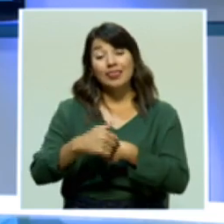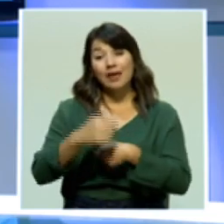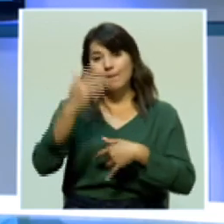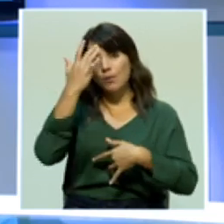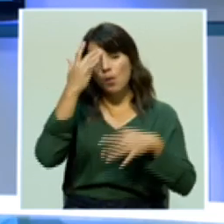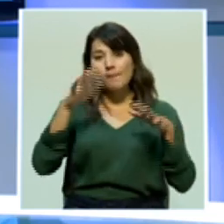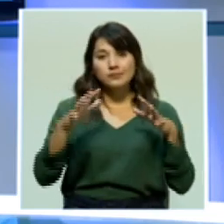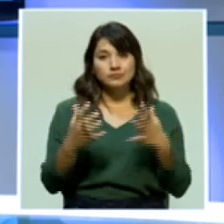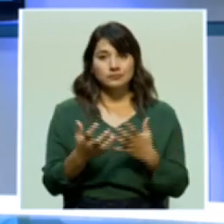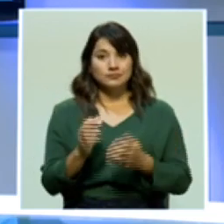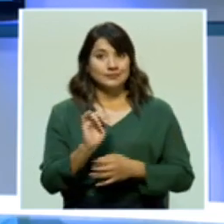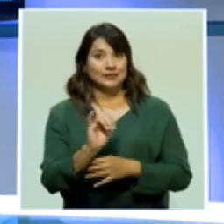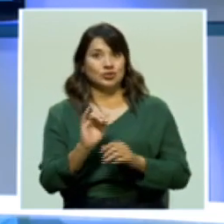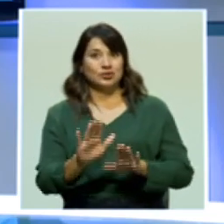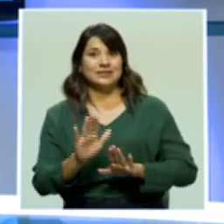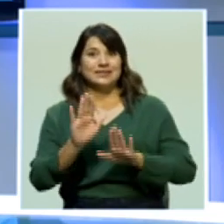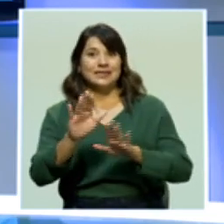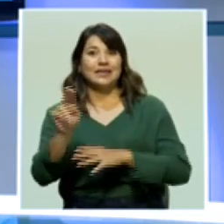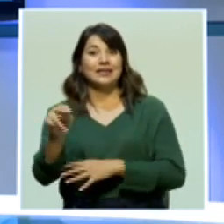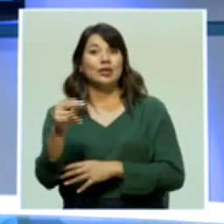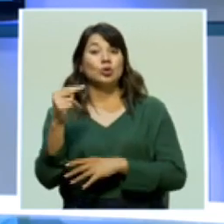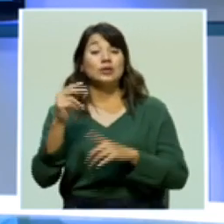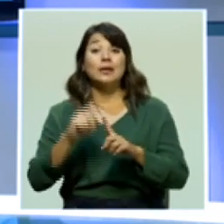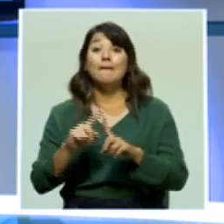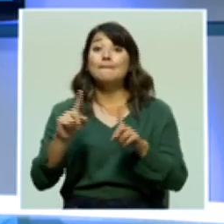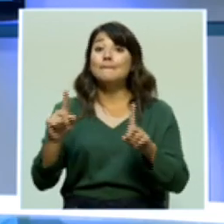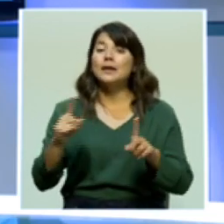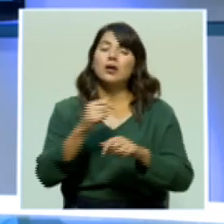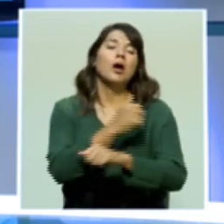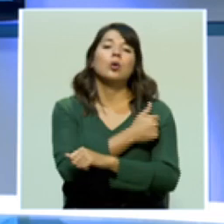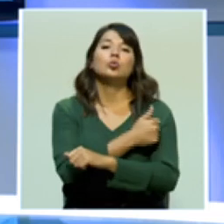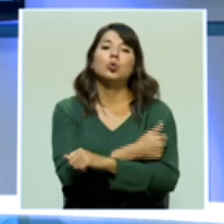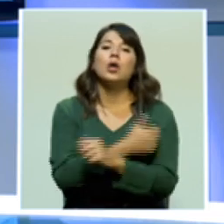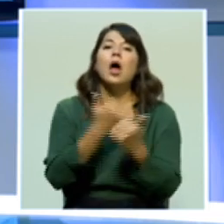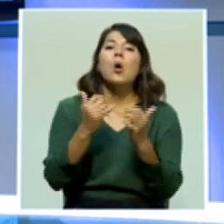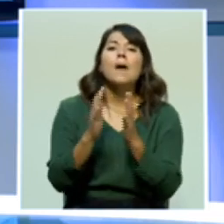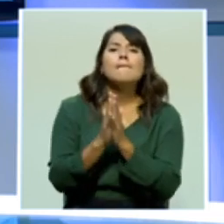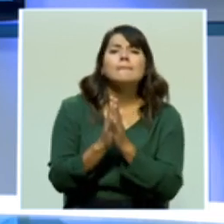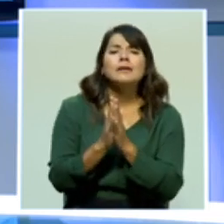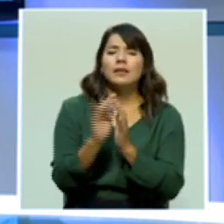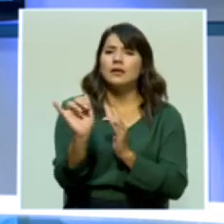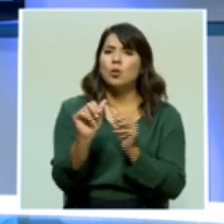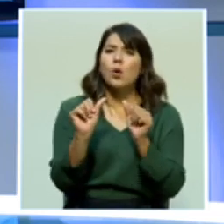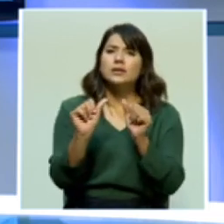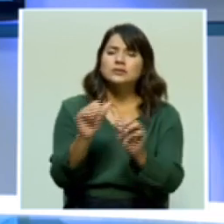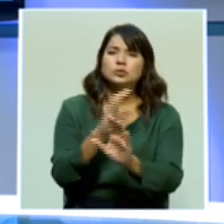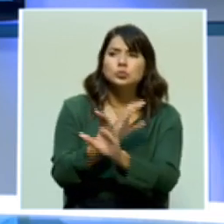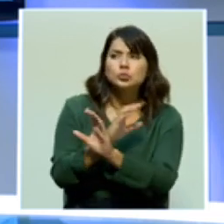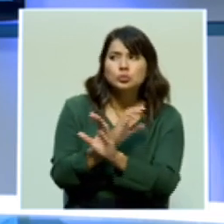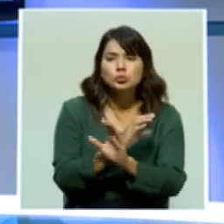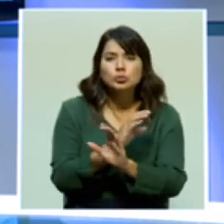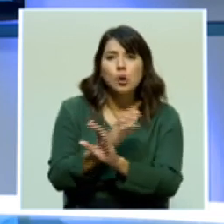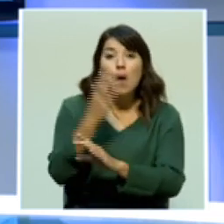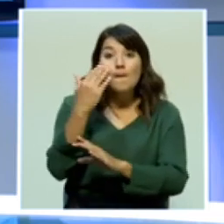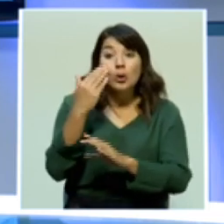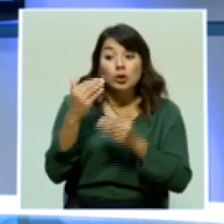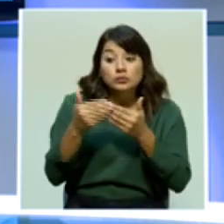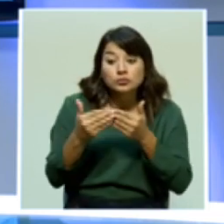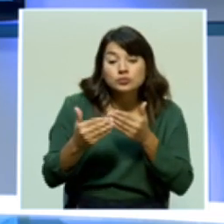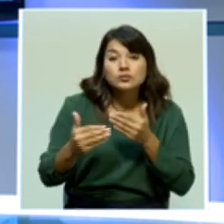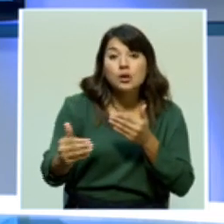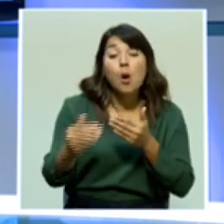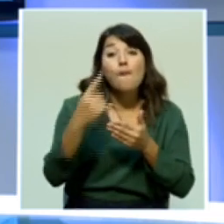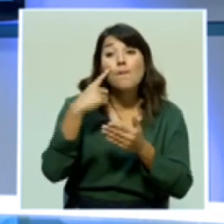excelente noticia. Sin embargo, las autoridades piden no bajar la guardia porque los días que vienen con